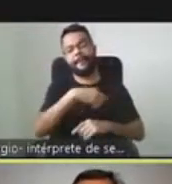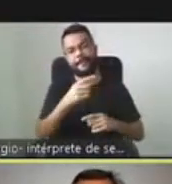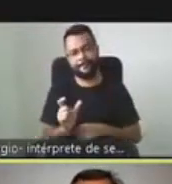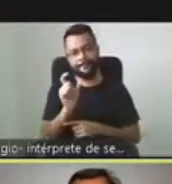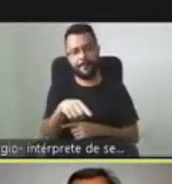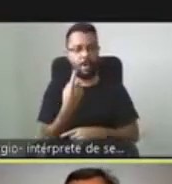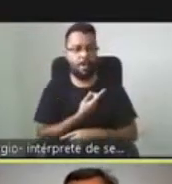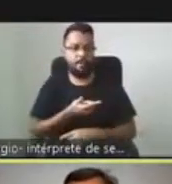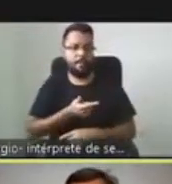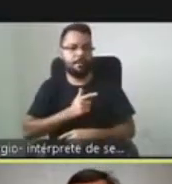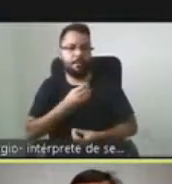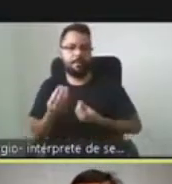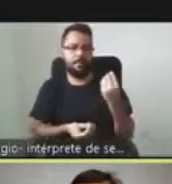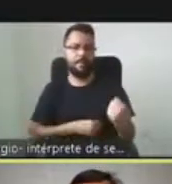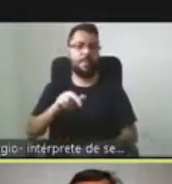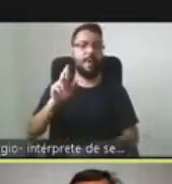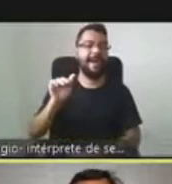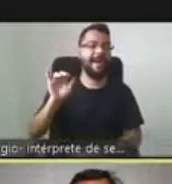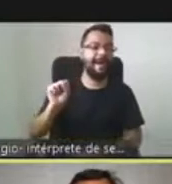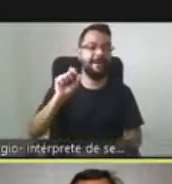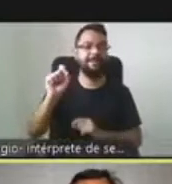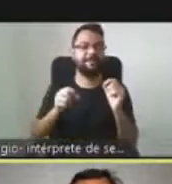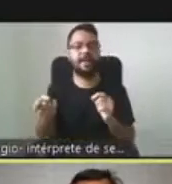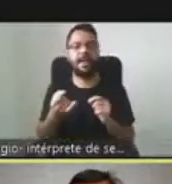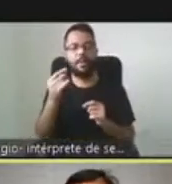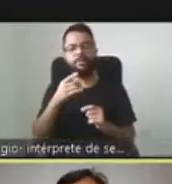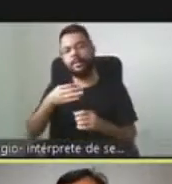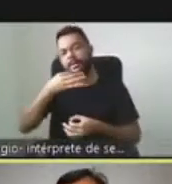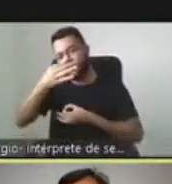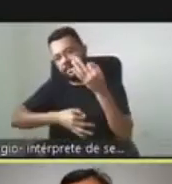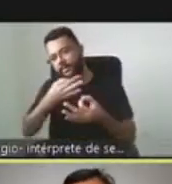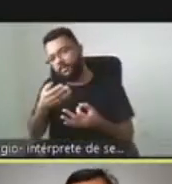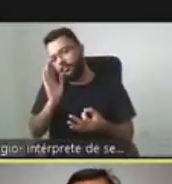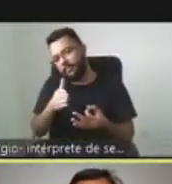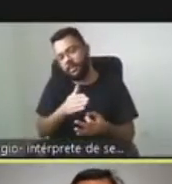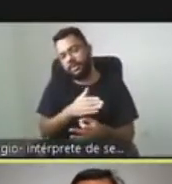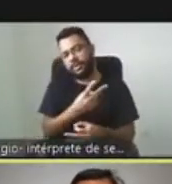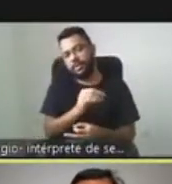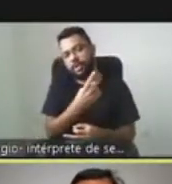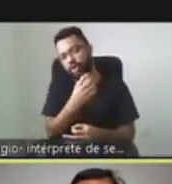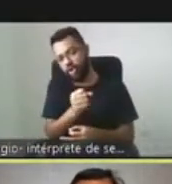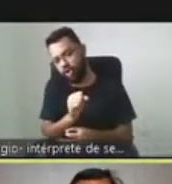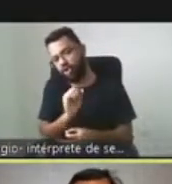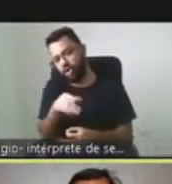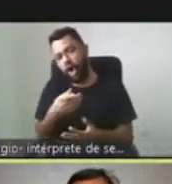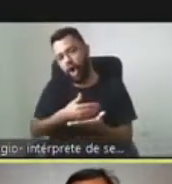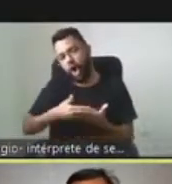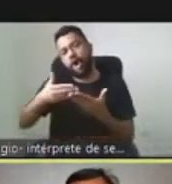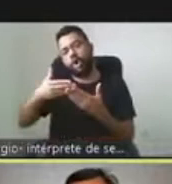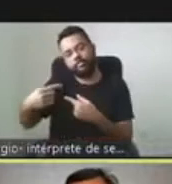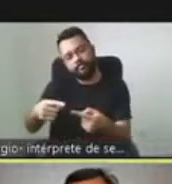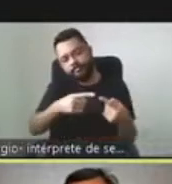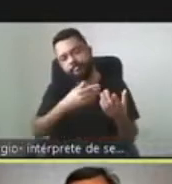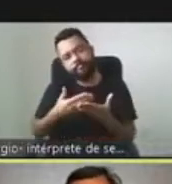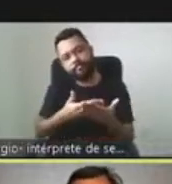por ejemplo, que el término rara, aunque ha sido muy criticado, para 2018, que fue cuando hicimos este estudio, el análisis